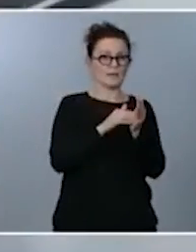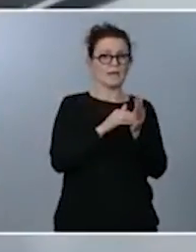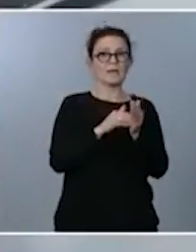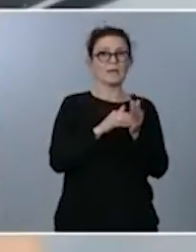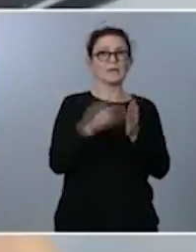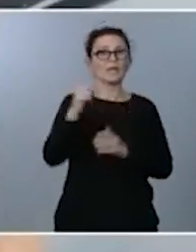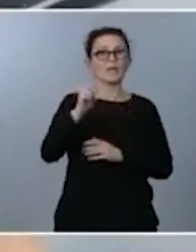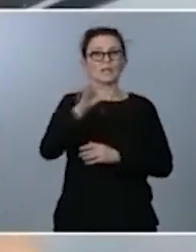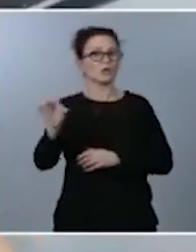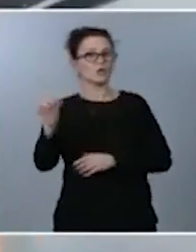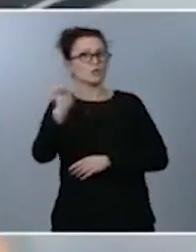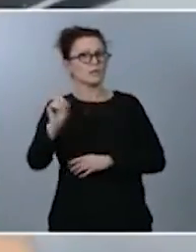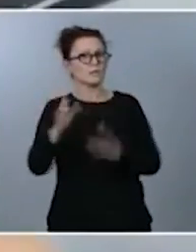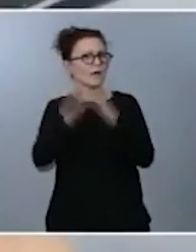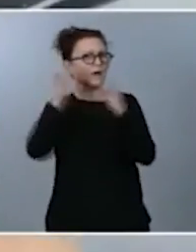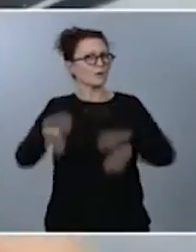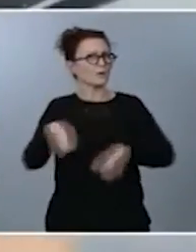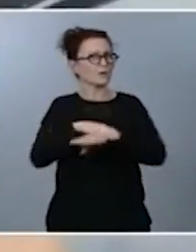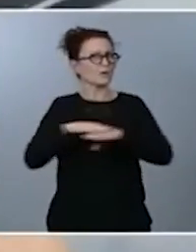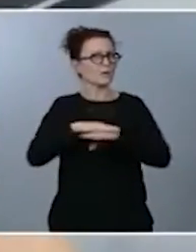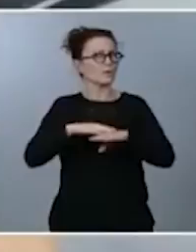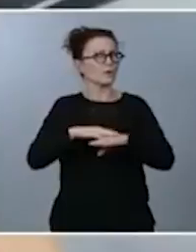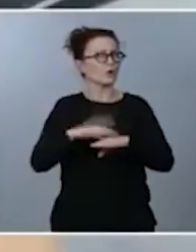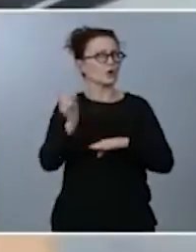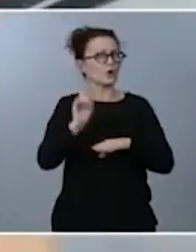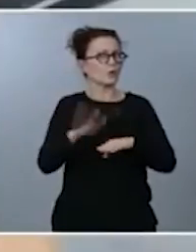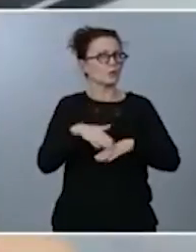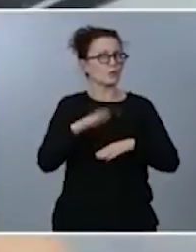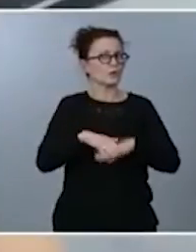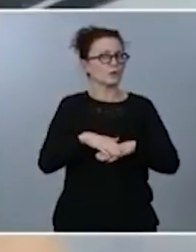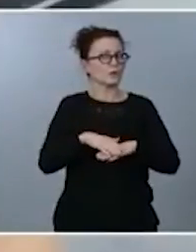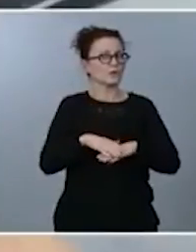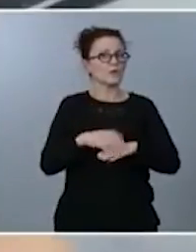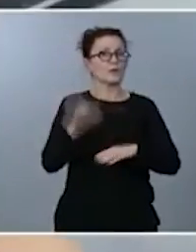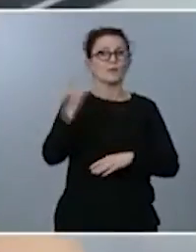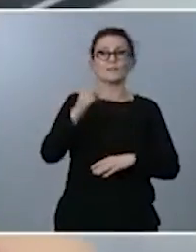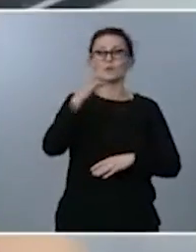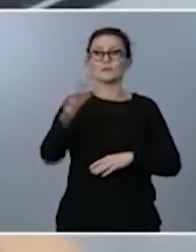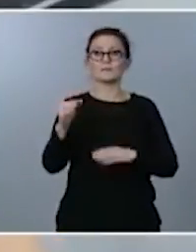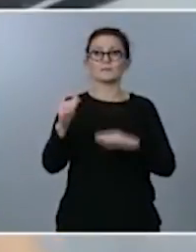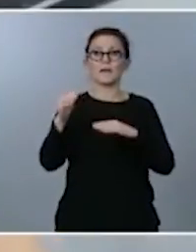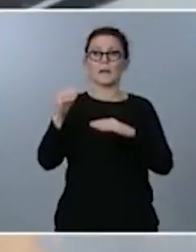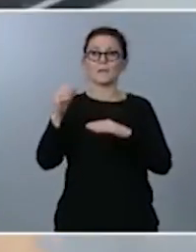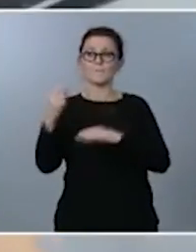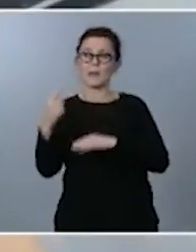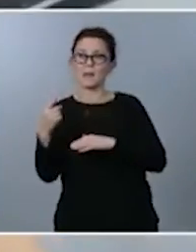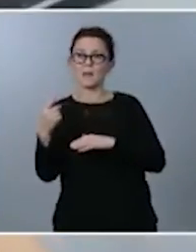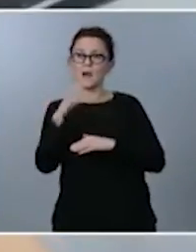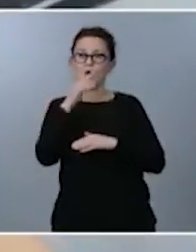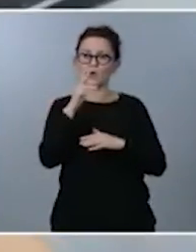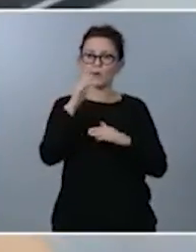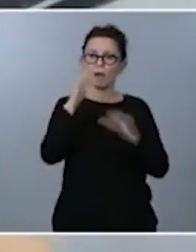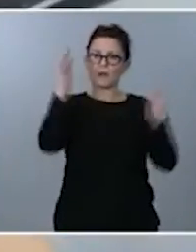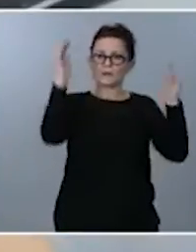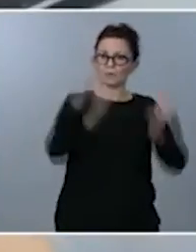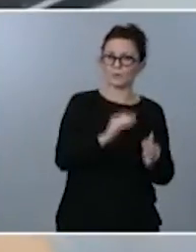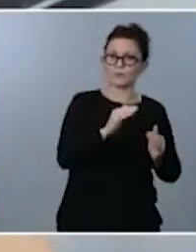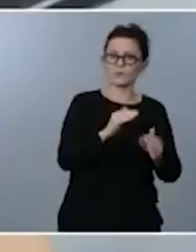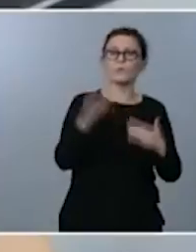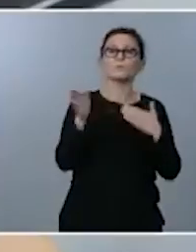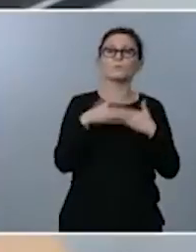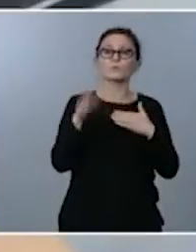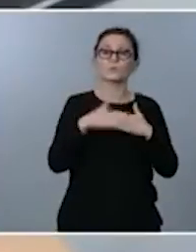el acuerdo de gobierno si es que creen que ya era muy poca gente a partir de 130.000 lo han reducido todavía más ¿por qué esa cifra?